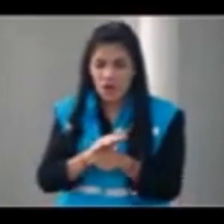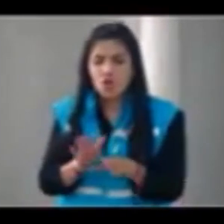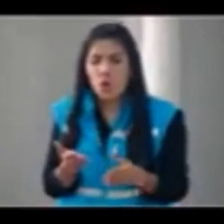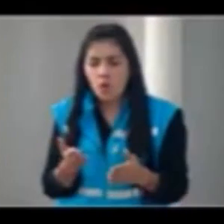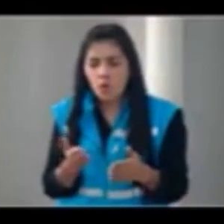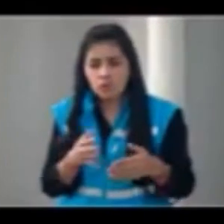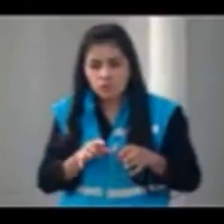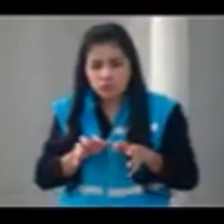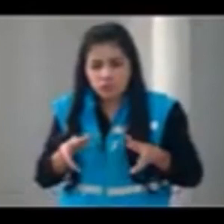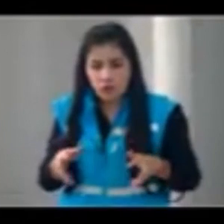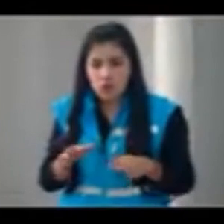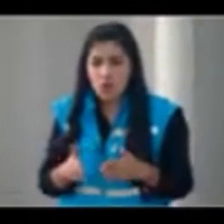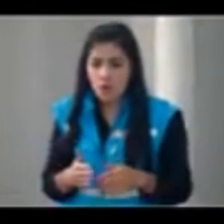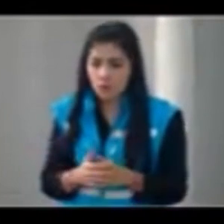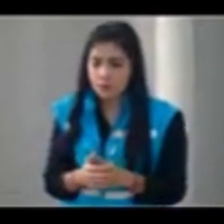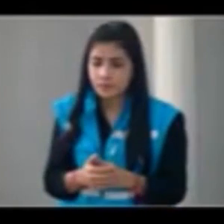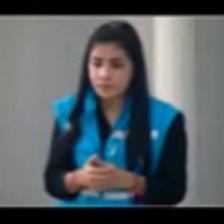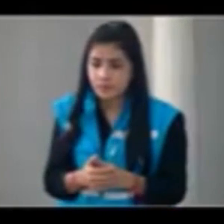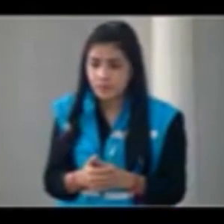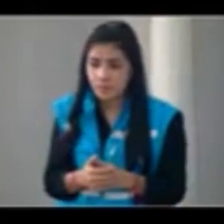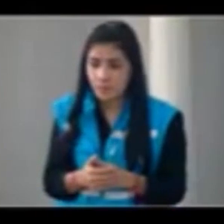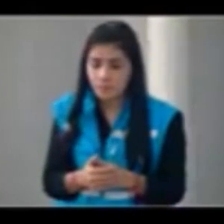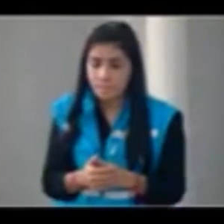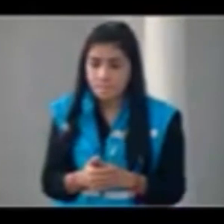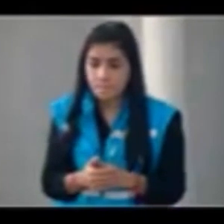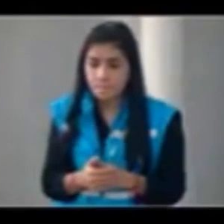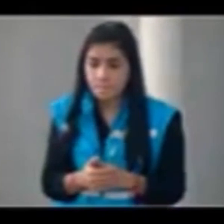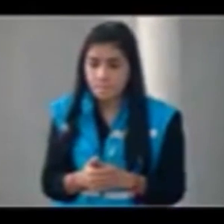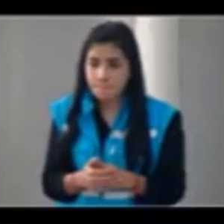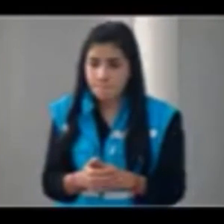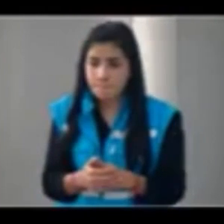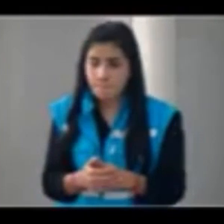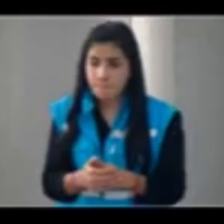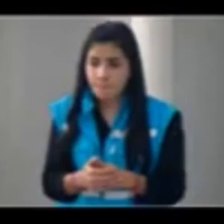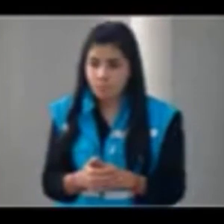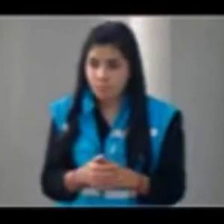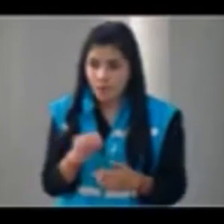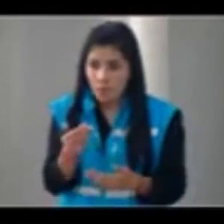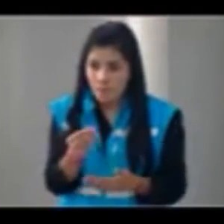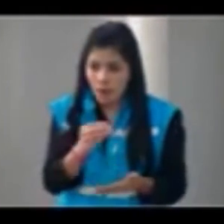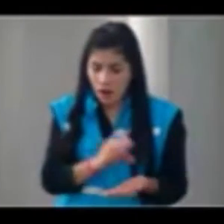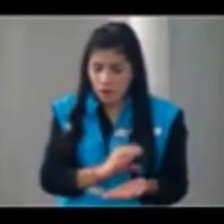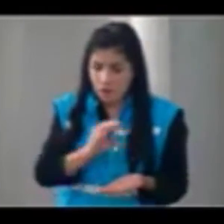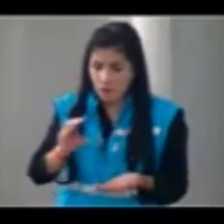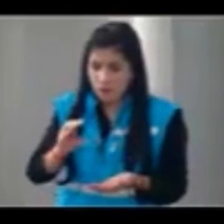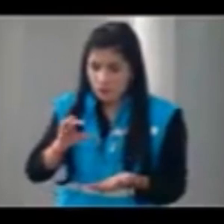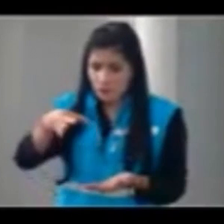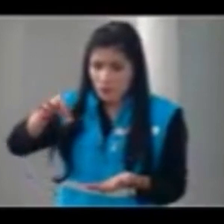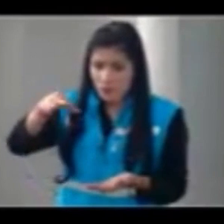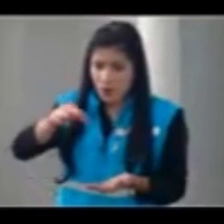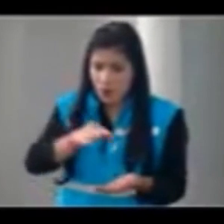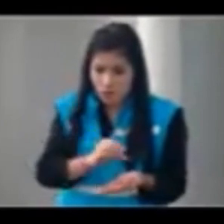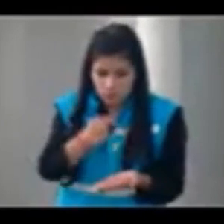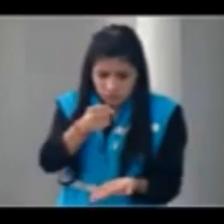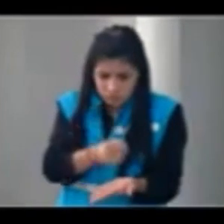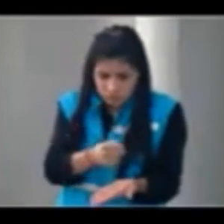primero es que el precio con el que querían pagar la pauta pues alcanza sin mucho a cubrir los costos de producción del contenido. Yo he tenido la oportunidad de conversar con